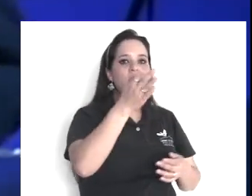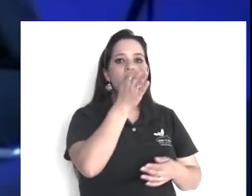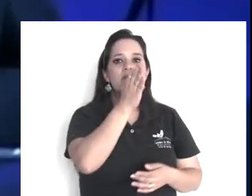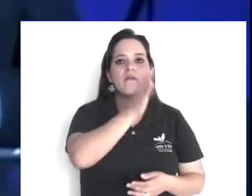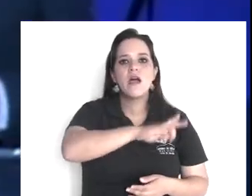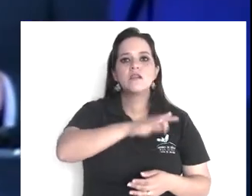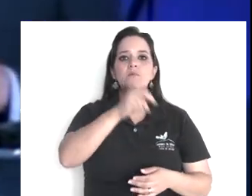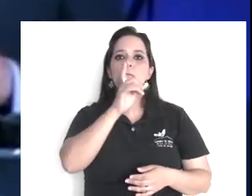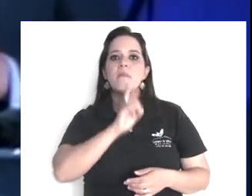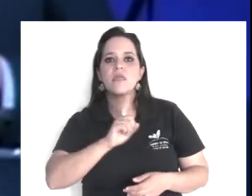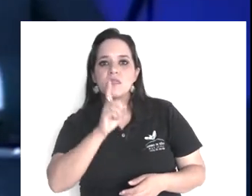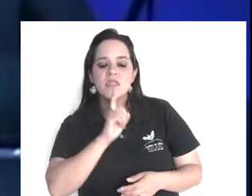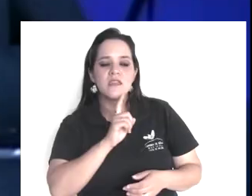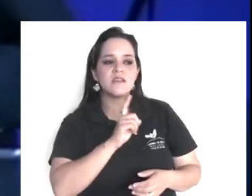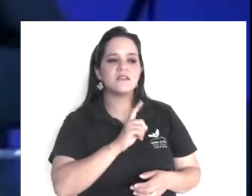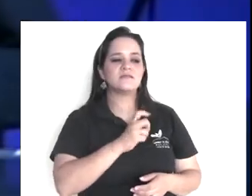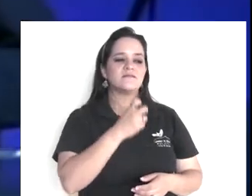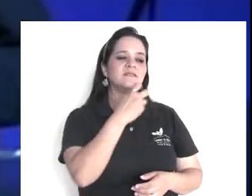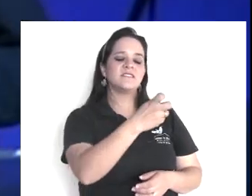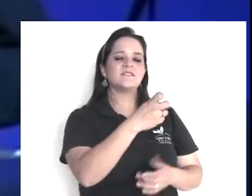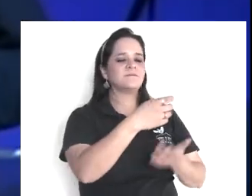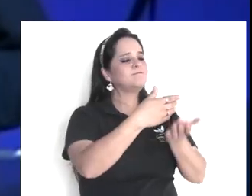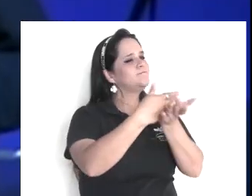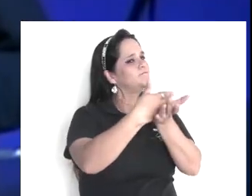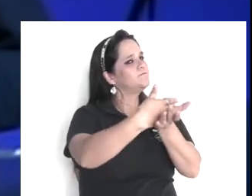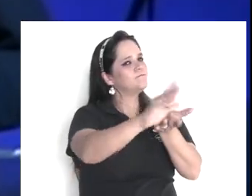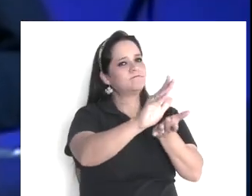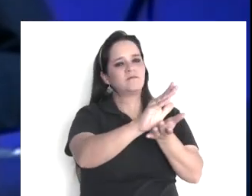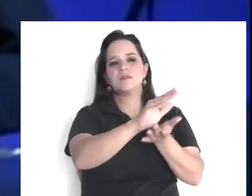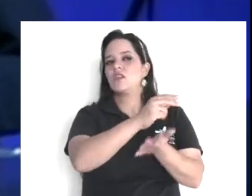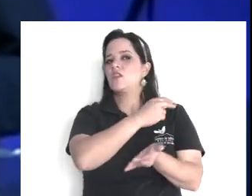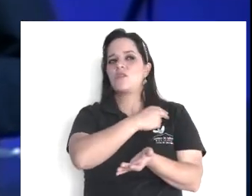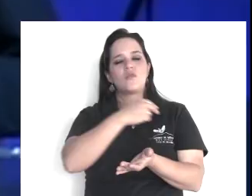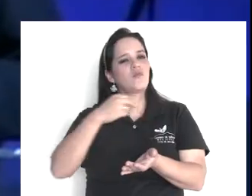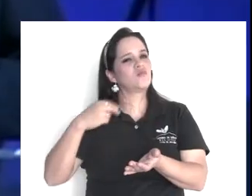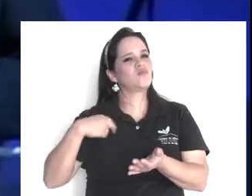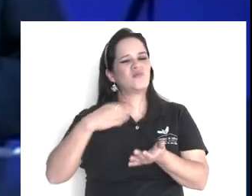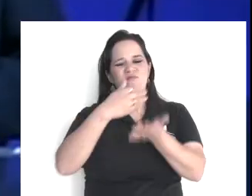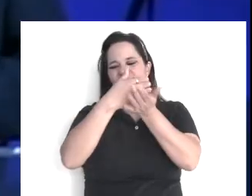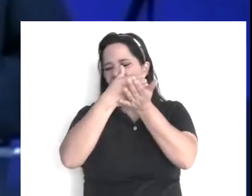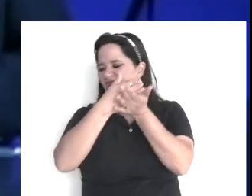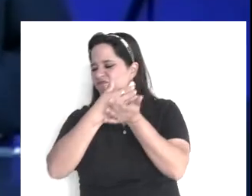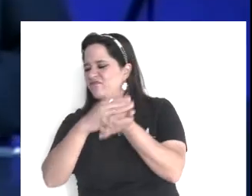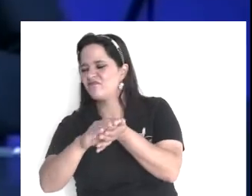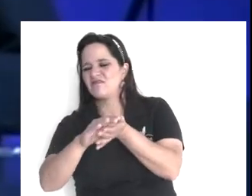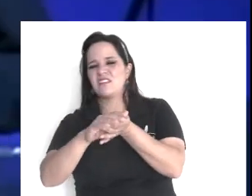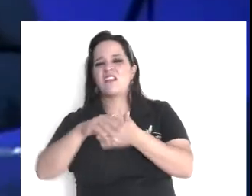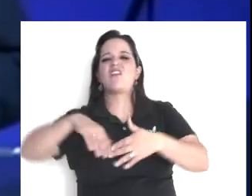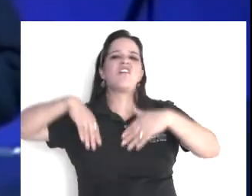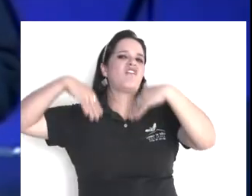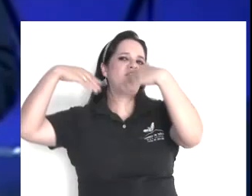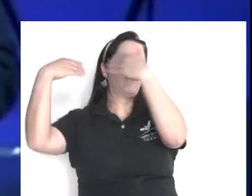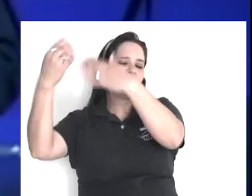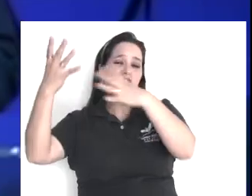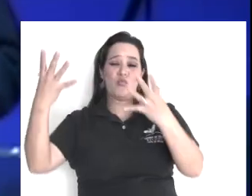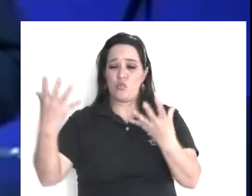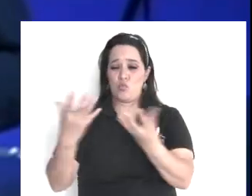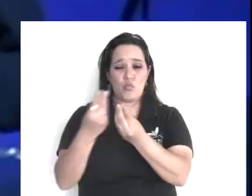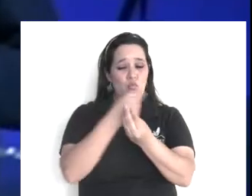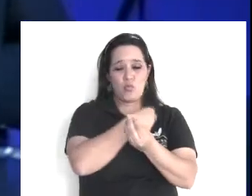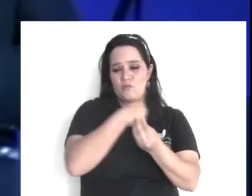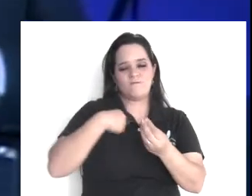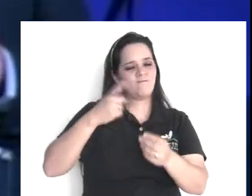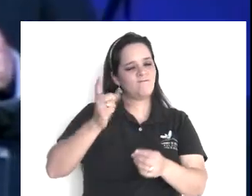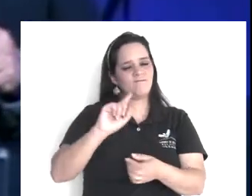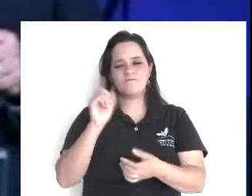medio de ti, y los que quedaren, oirán y temerán, y no volverán a ser más, una maldad semejante, en medio de ti, y